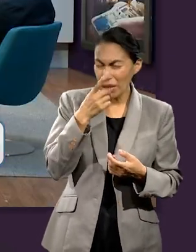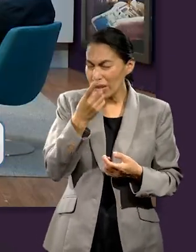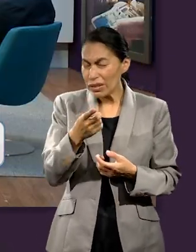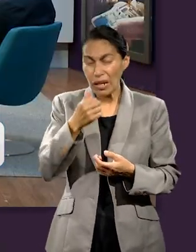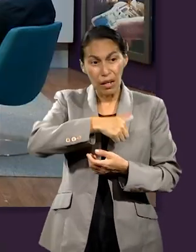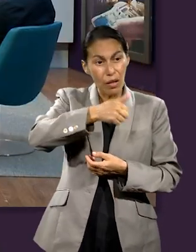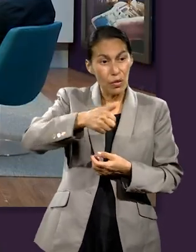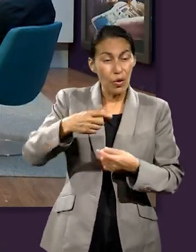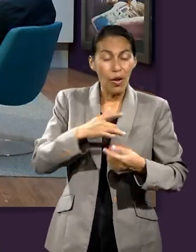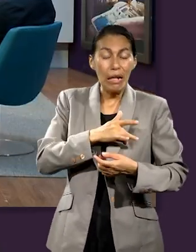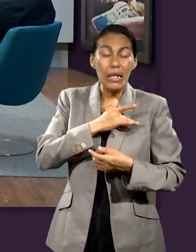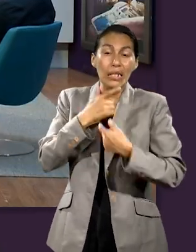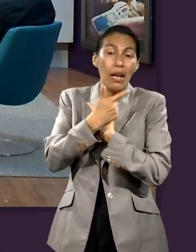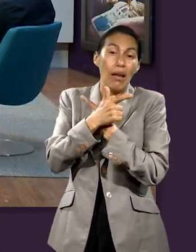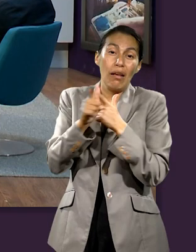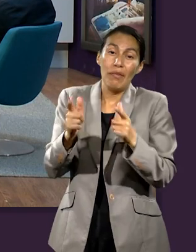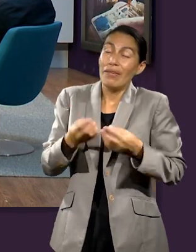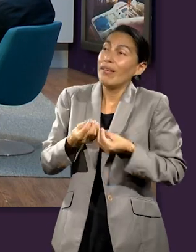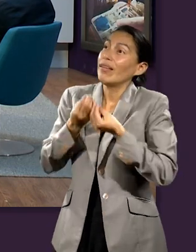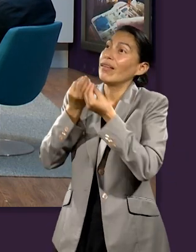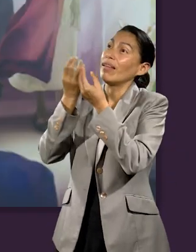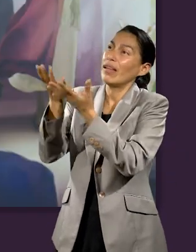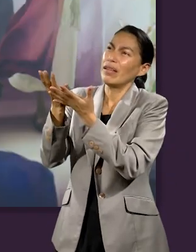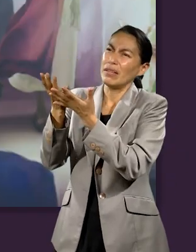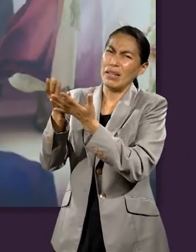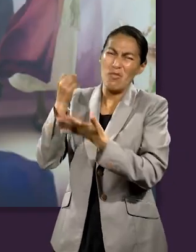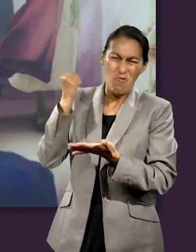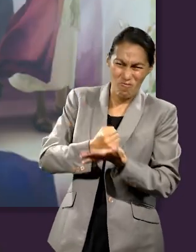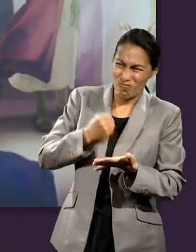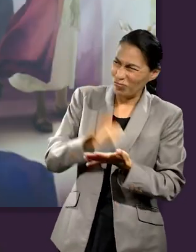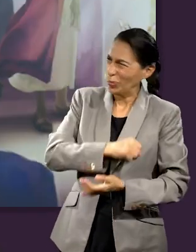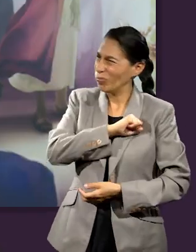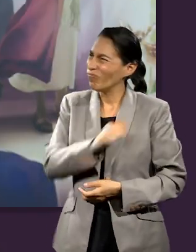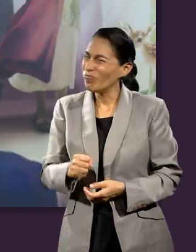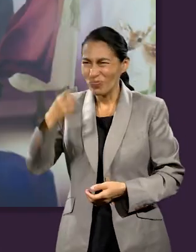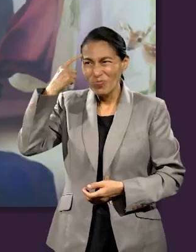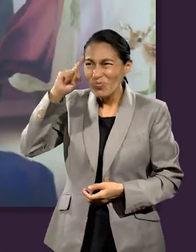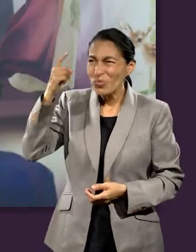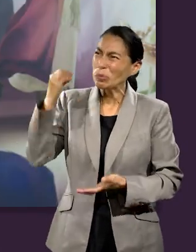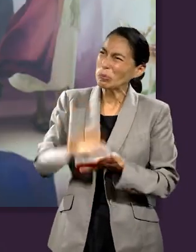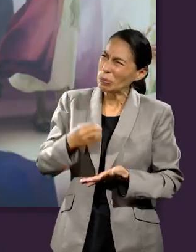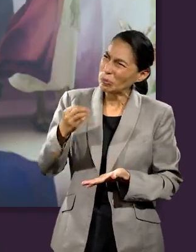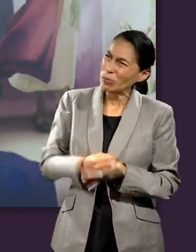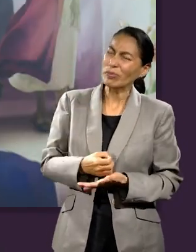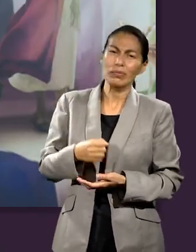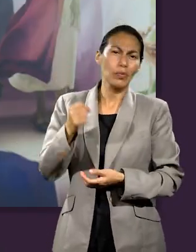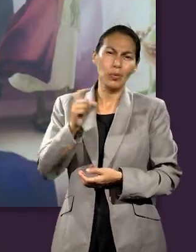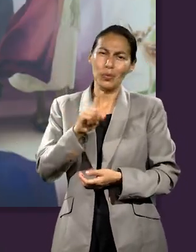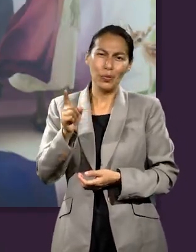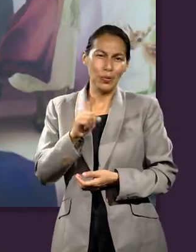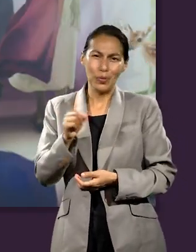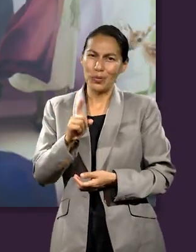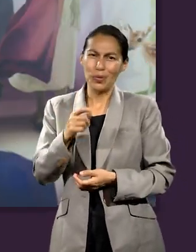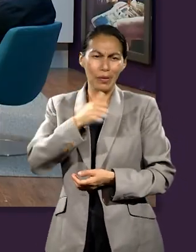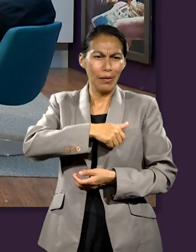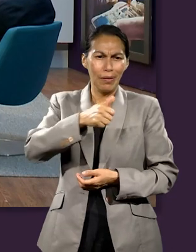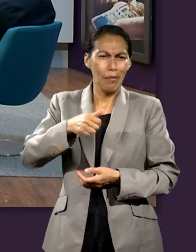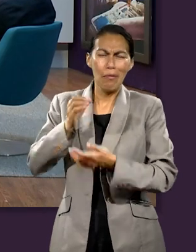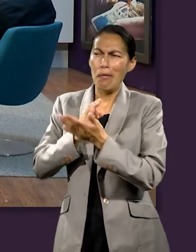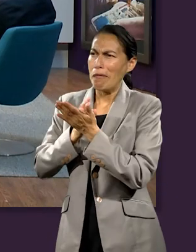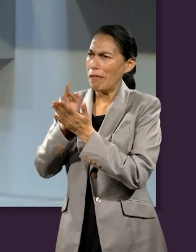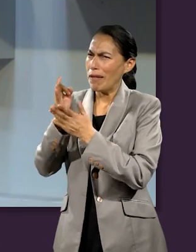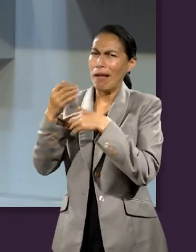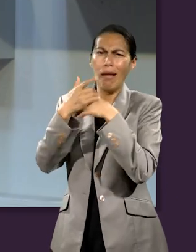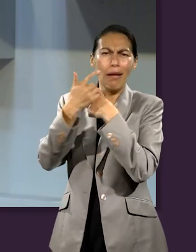ama al que da con alegría, ¿no? Poner eso en nuestro corazón, ¿no? Que no es una obligación, sino ser fieles a Dios porque Él nos ama. La